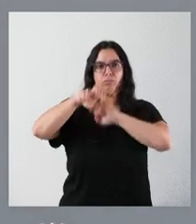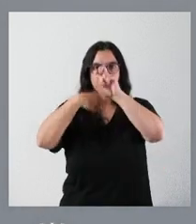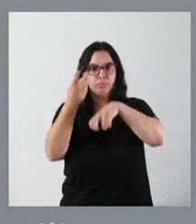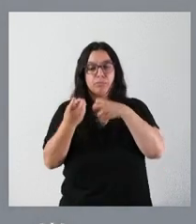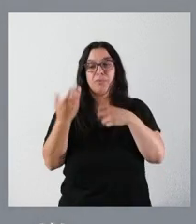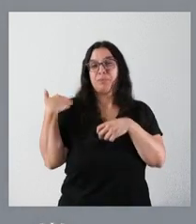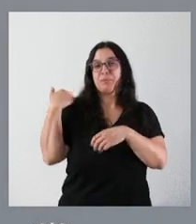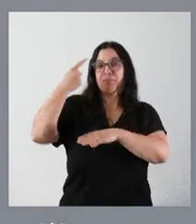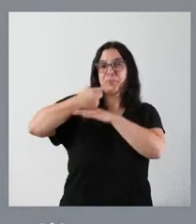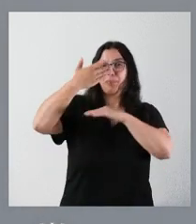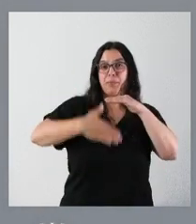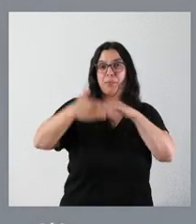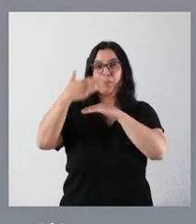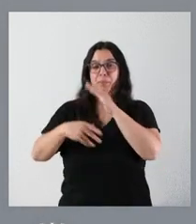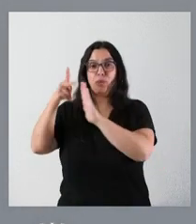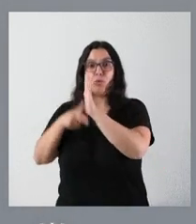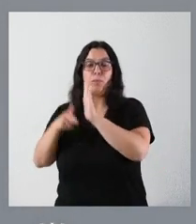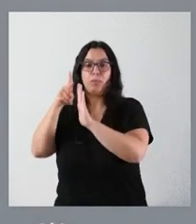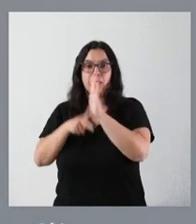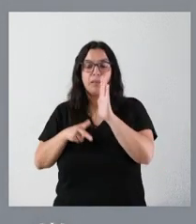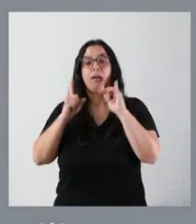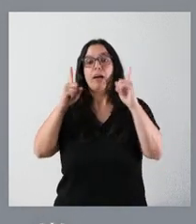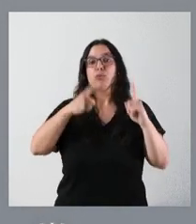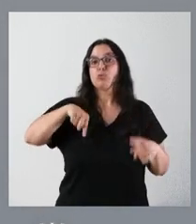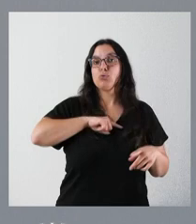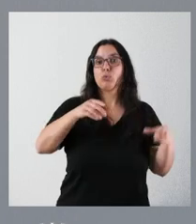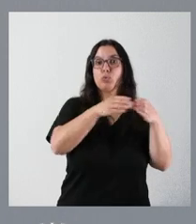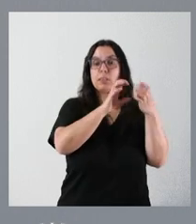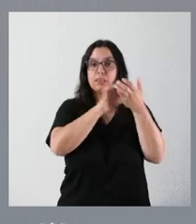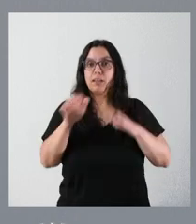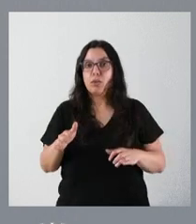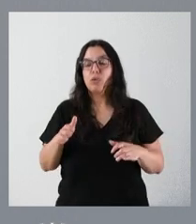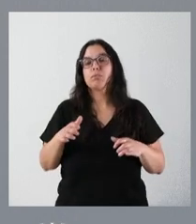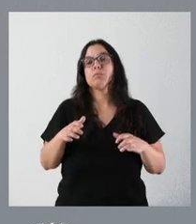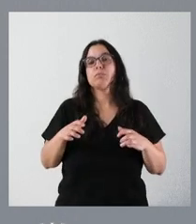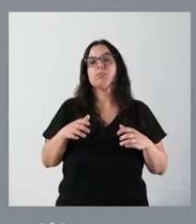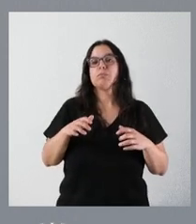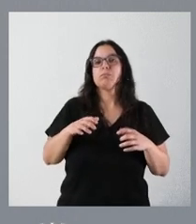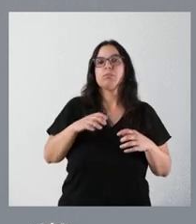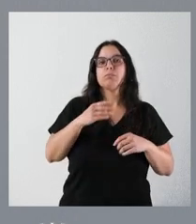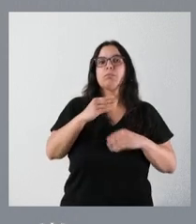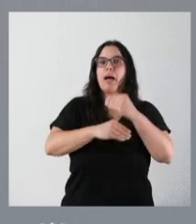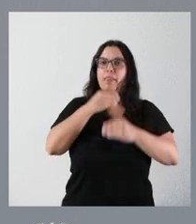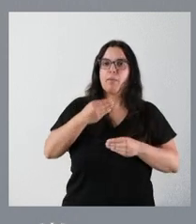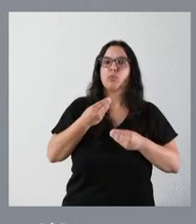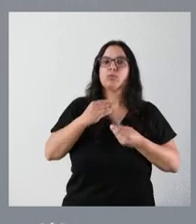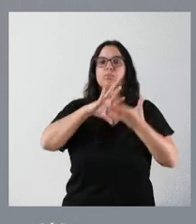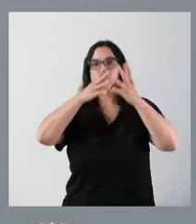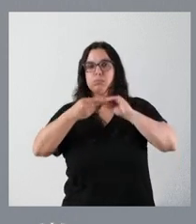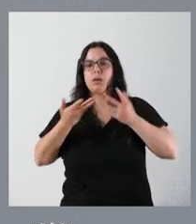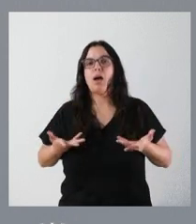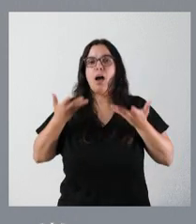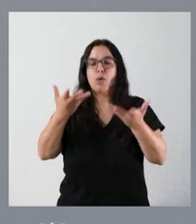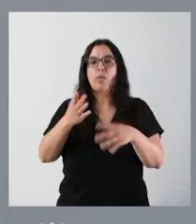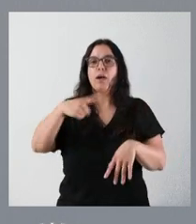restricciones que se les reguló en la normativa, en el caso de la Junta de Castilla y León, lo transformamos en ayudas para poder hacer